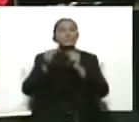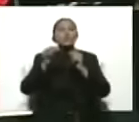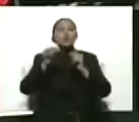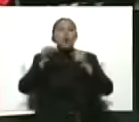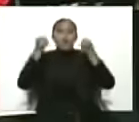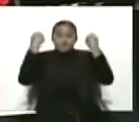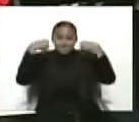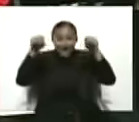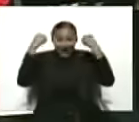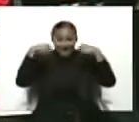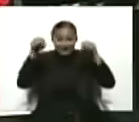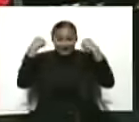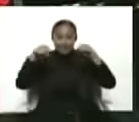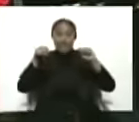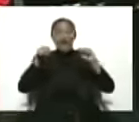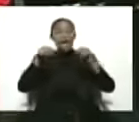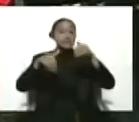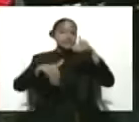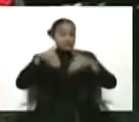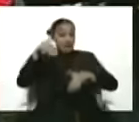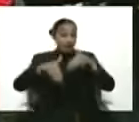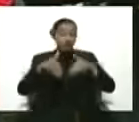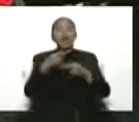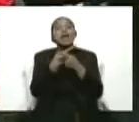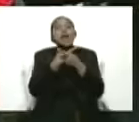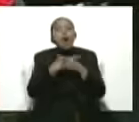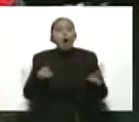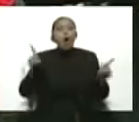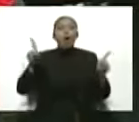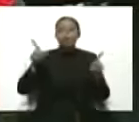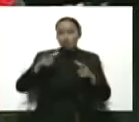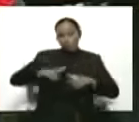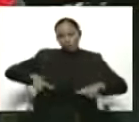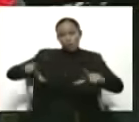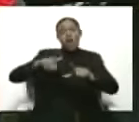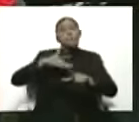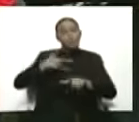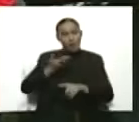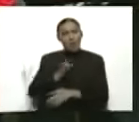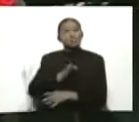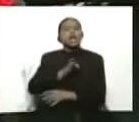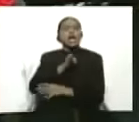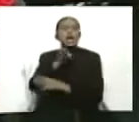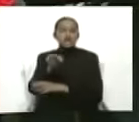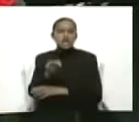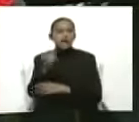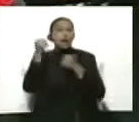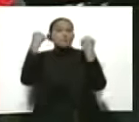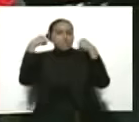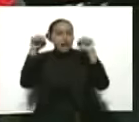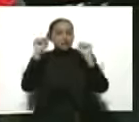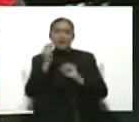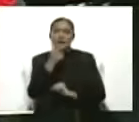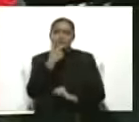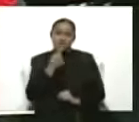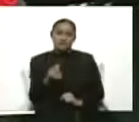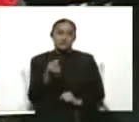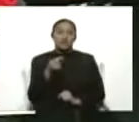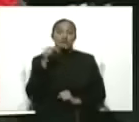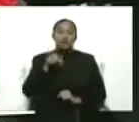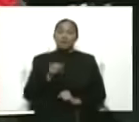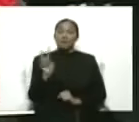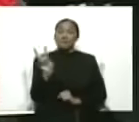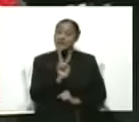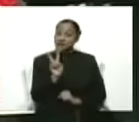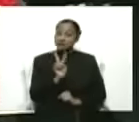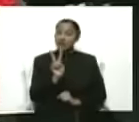con este nuevo, o con esta modalidad que solamente la tienen pocos países en el mundo y nosotros, los venezolanos,